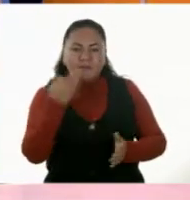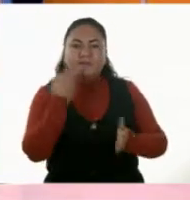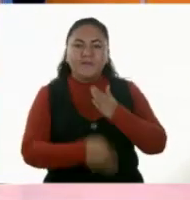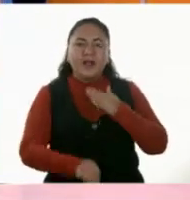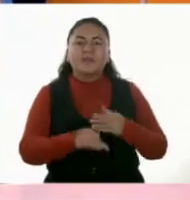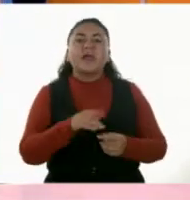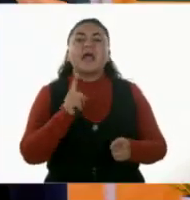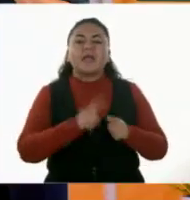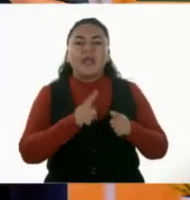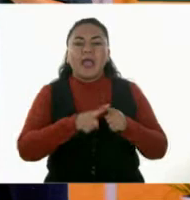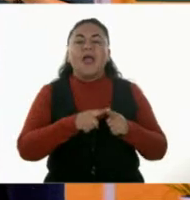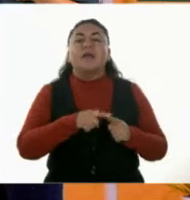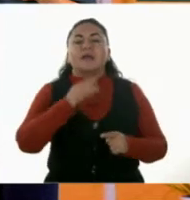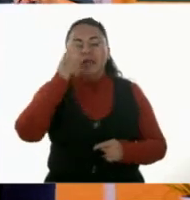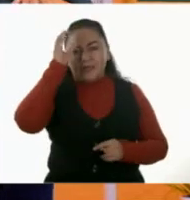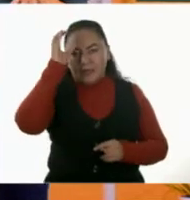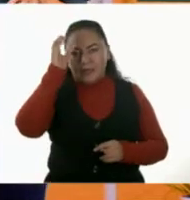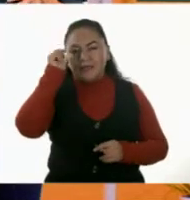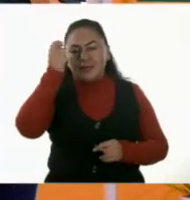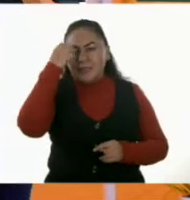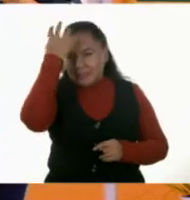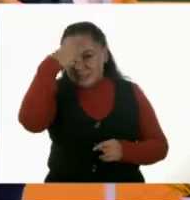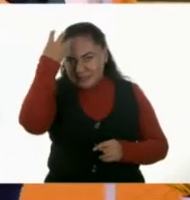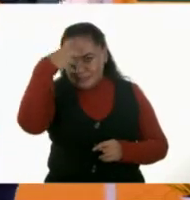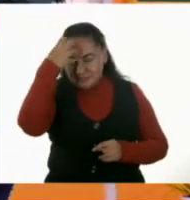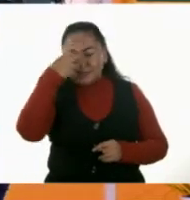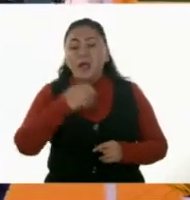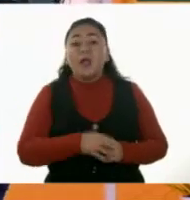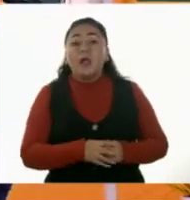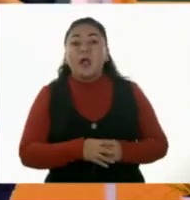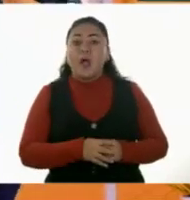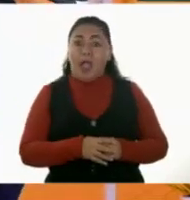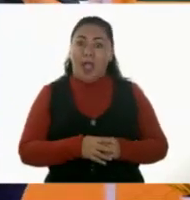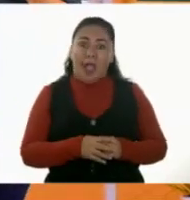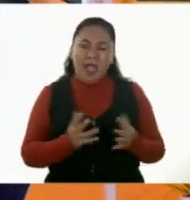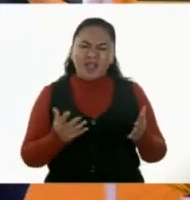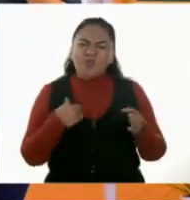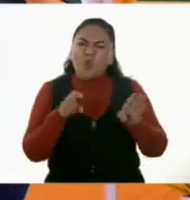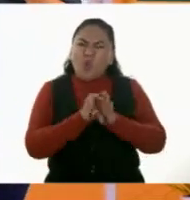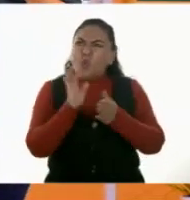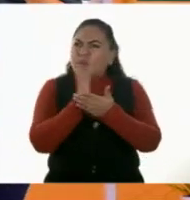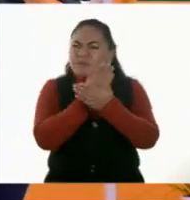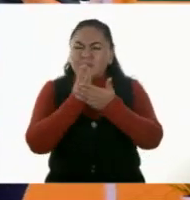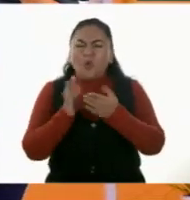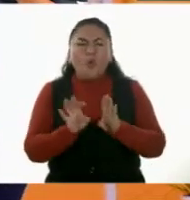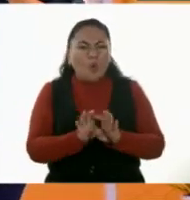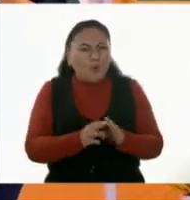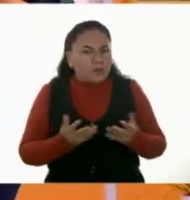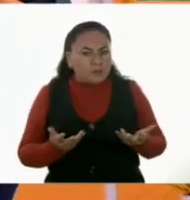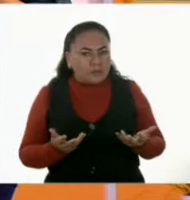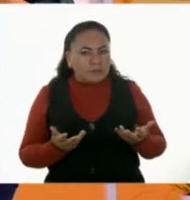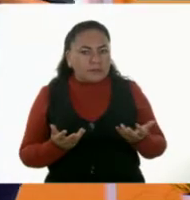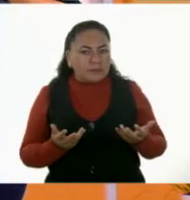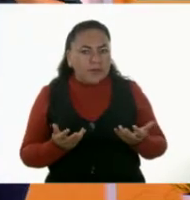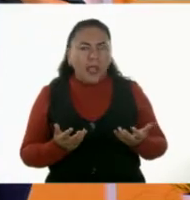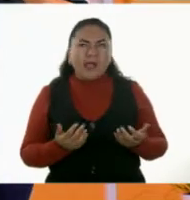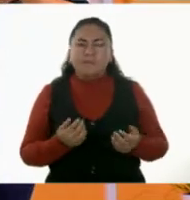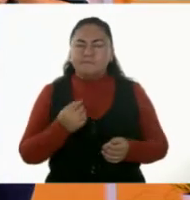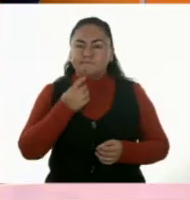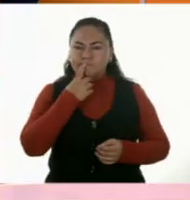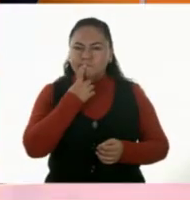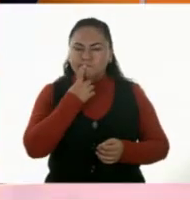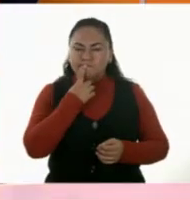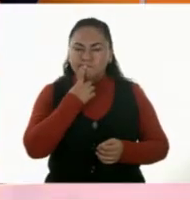Cecilia. Cecilia. ¿Cuál sería otra forma en la que podríamos acomodar estas fichitas? Ah,